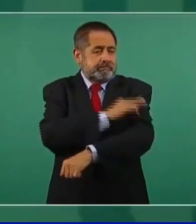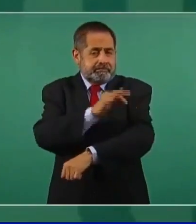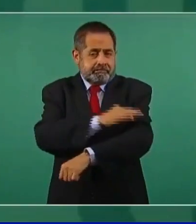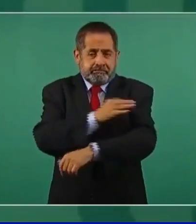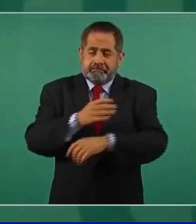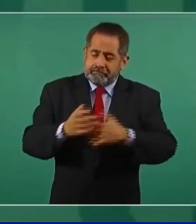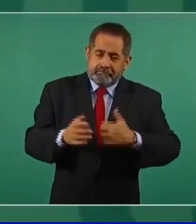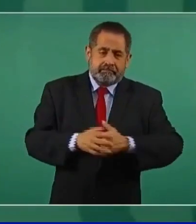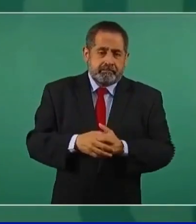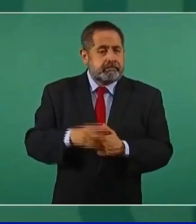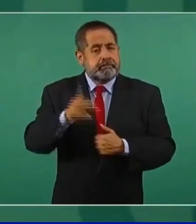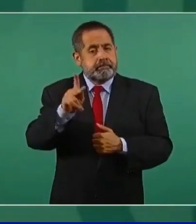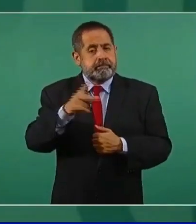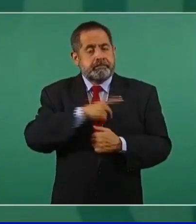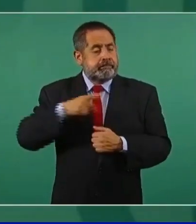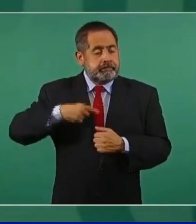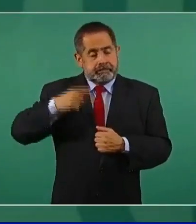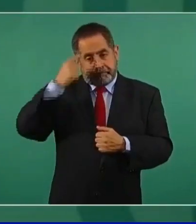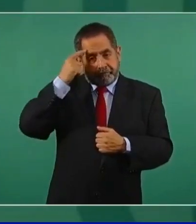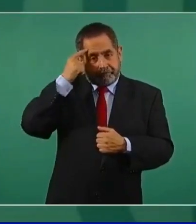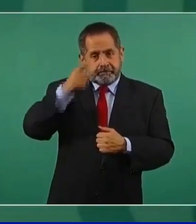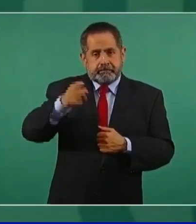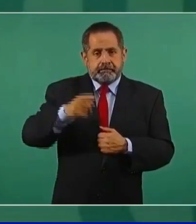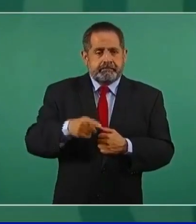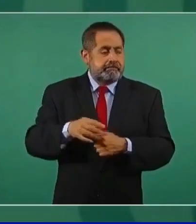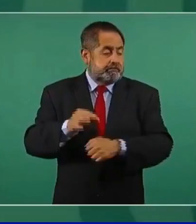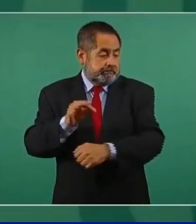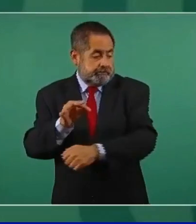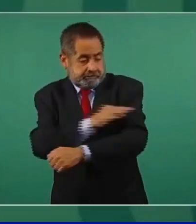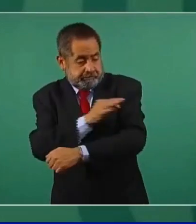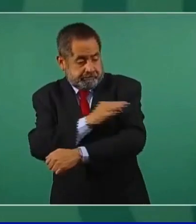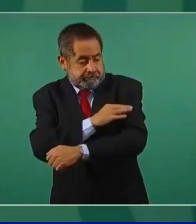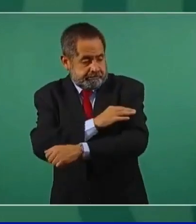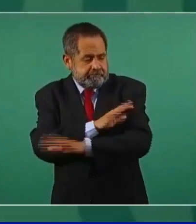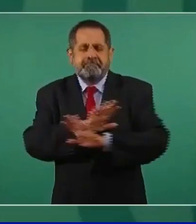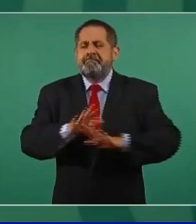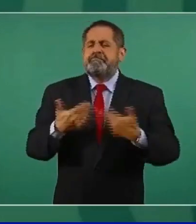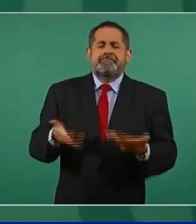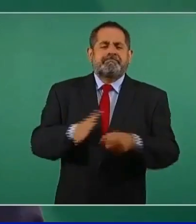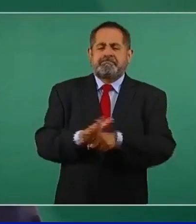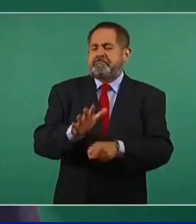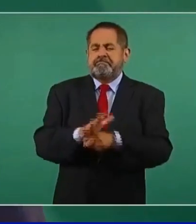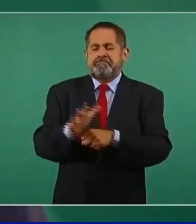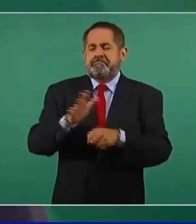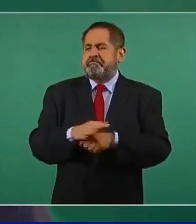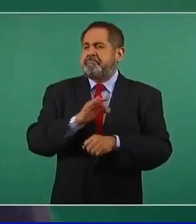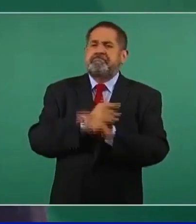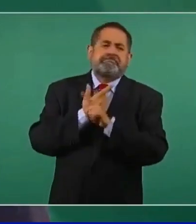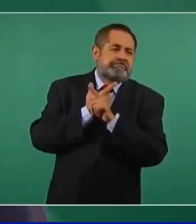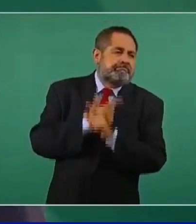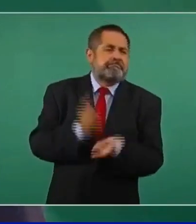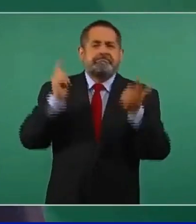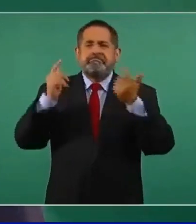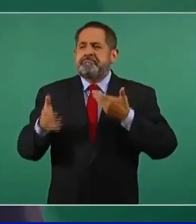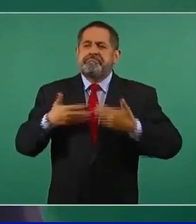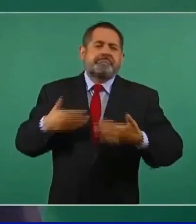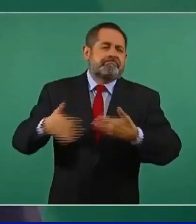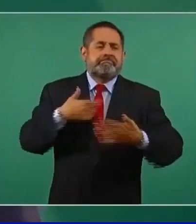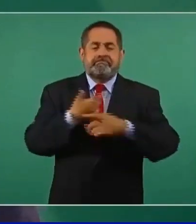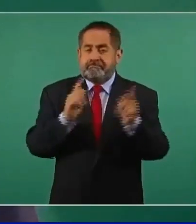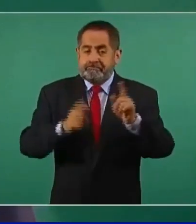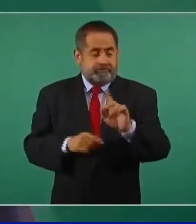embargo, no deben las personas confiarse a que, como ya estoy vacunado, ya no importa todo lo demás.